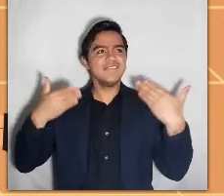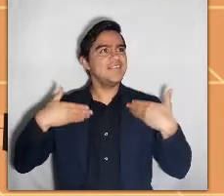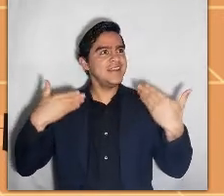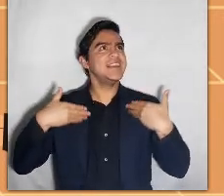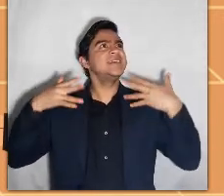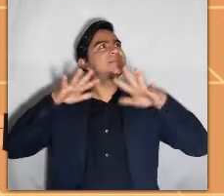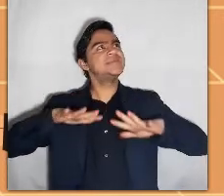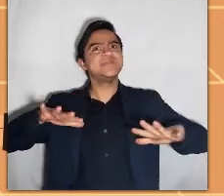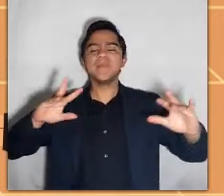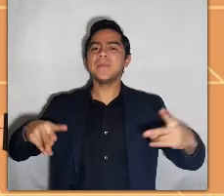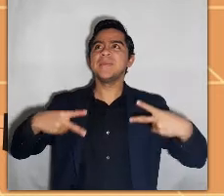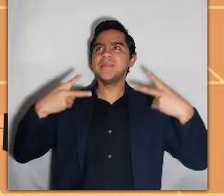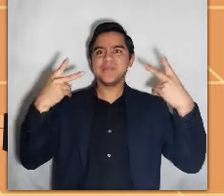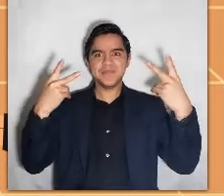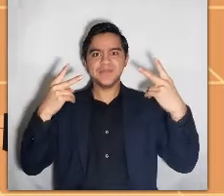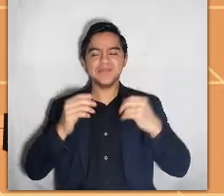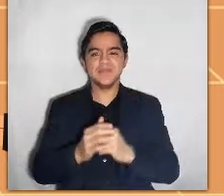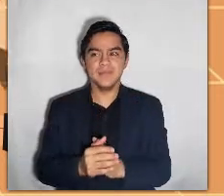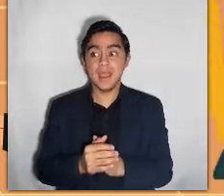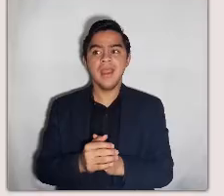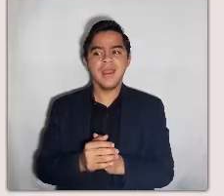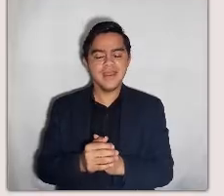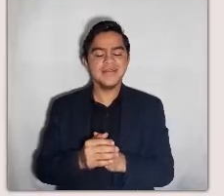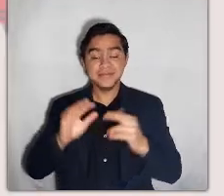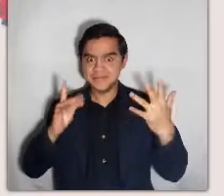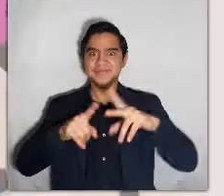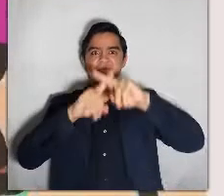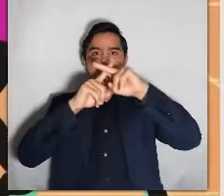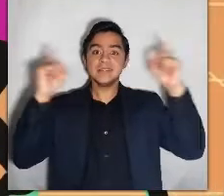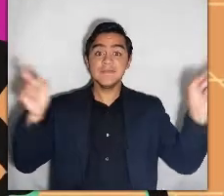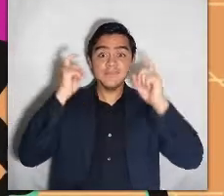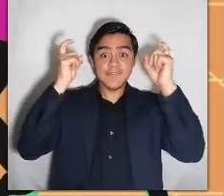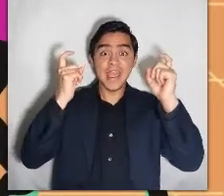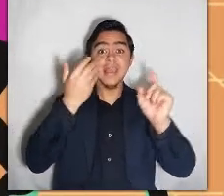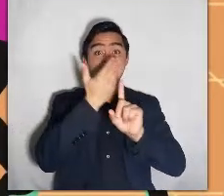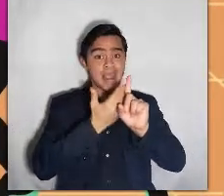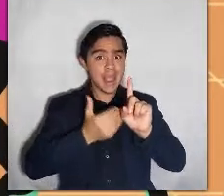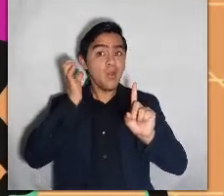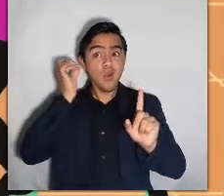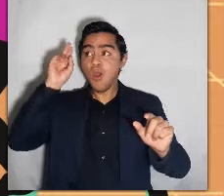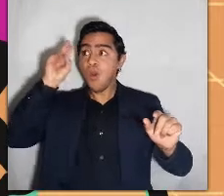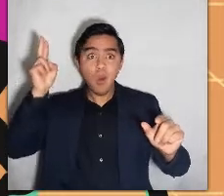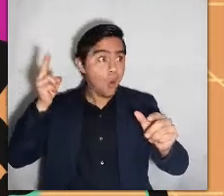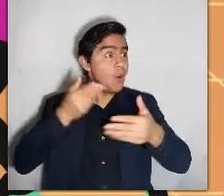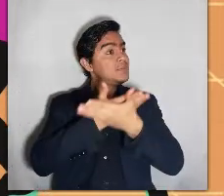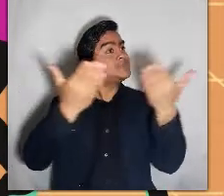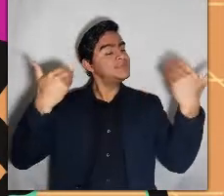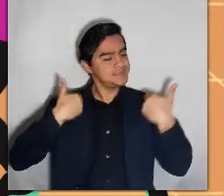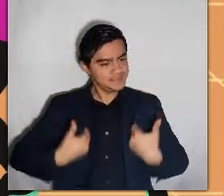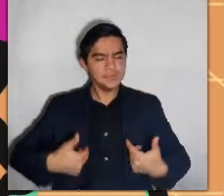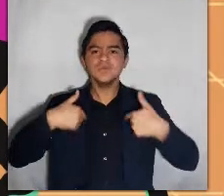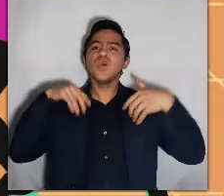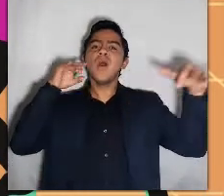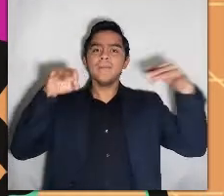seguir soltera y tan feliz en su castillo. De este modo comenzó la fiesta. Carlota se